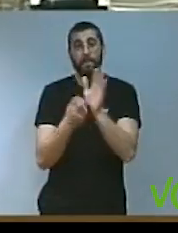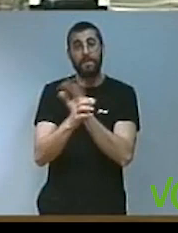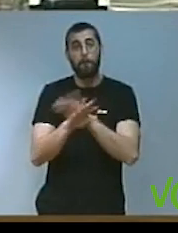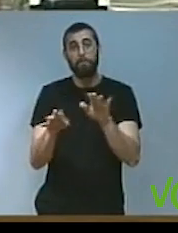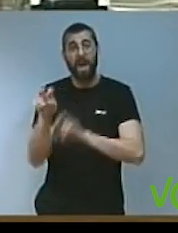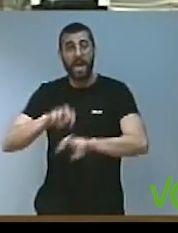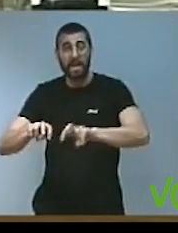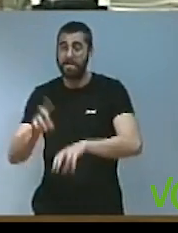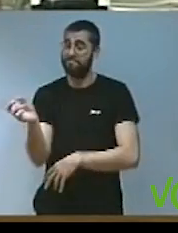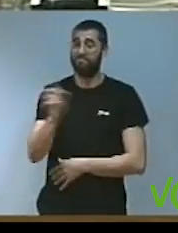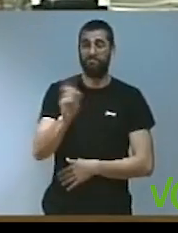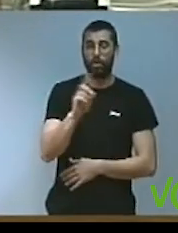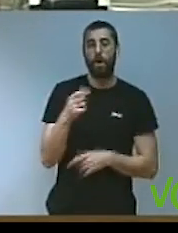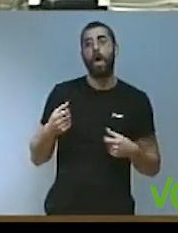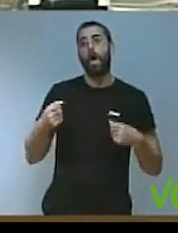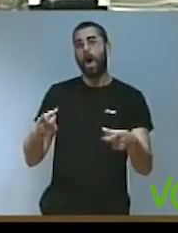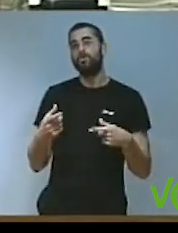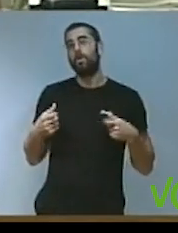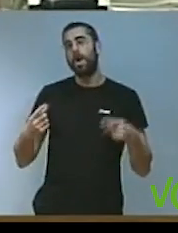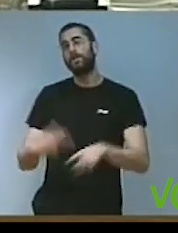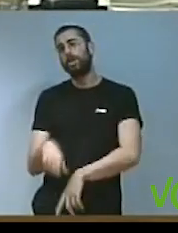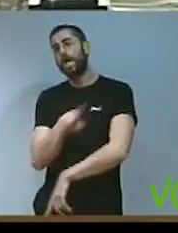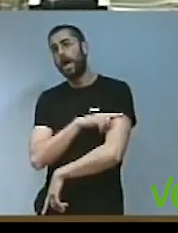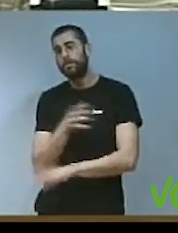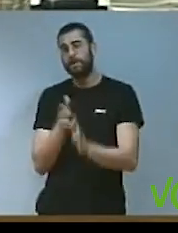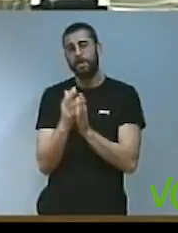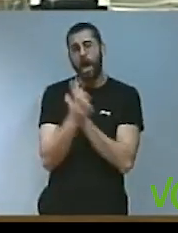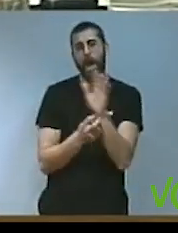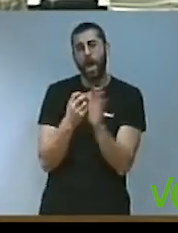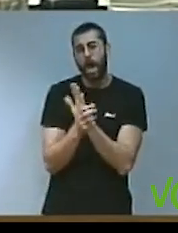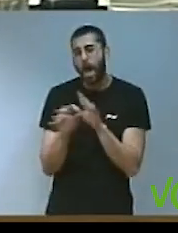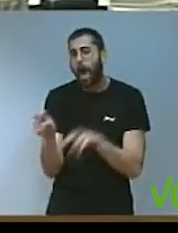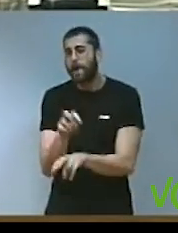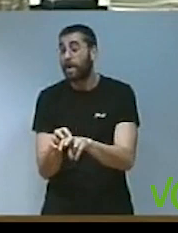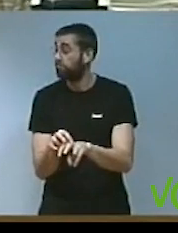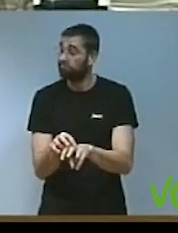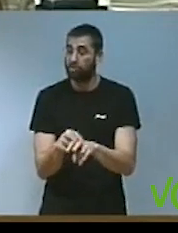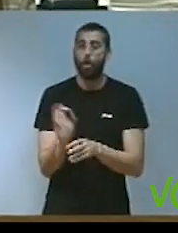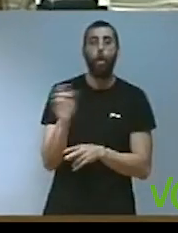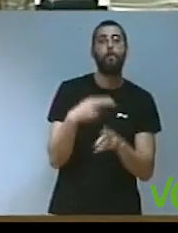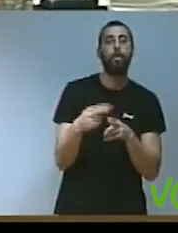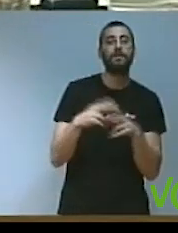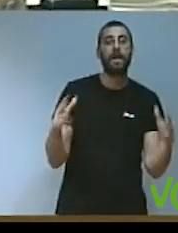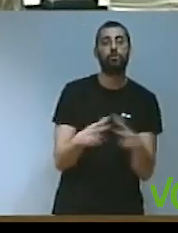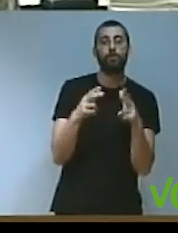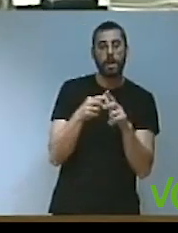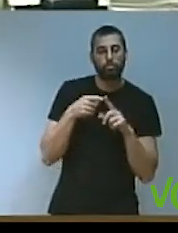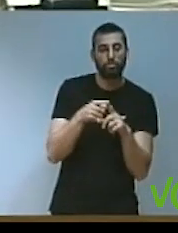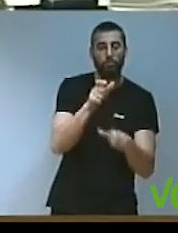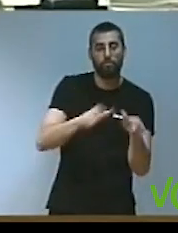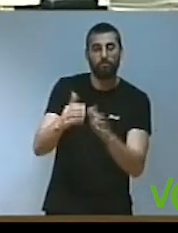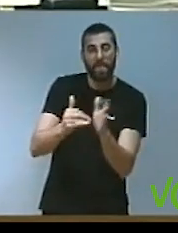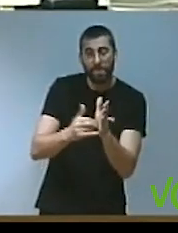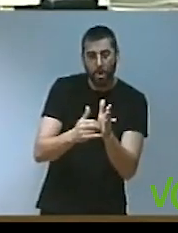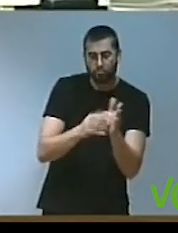despilfarro de la Administración no se va a arreglar con unas cuantas enmiendas. Que en vez de políticas sociales para los valencianos, el